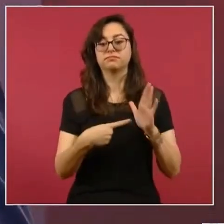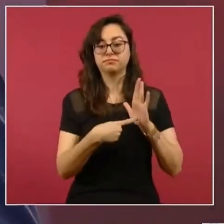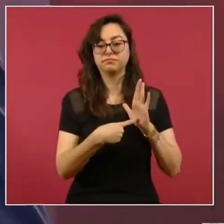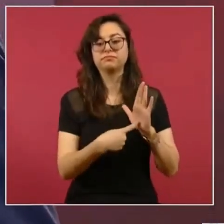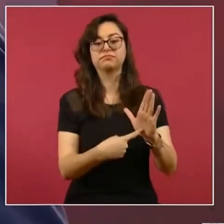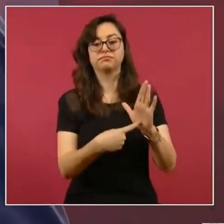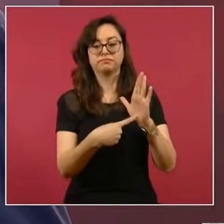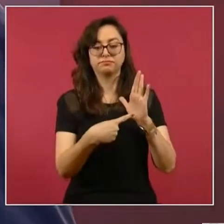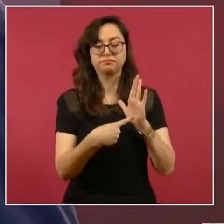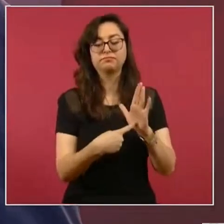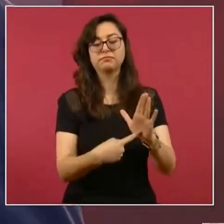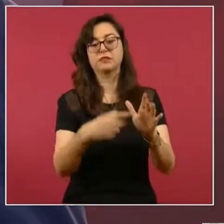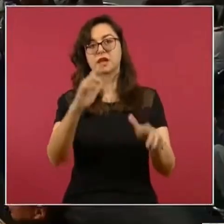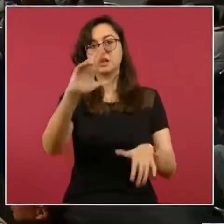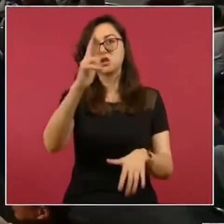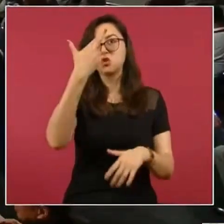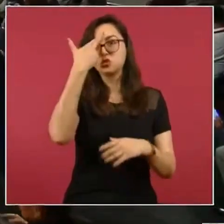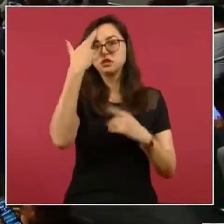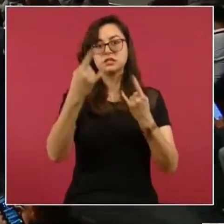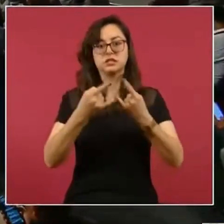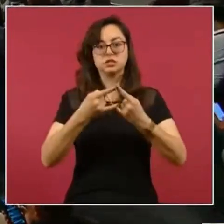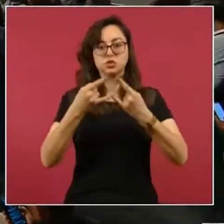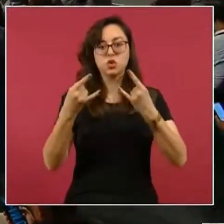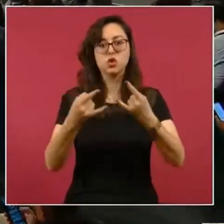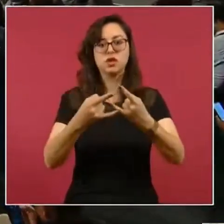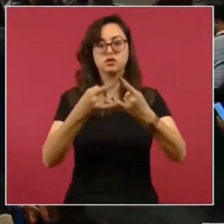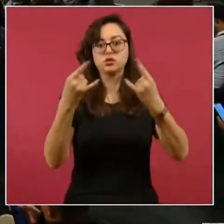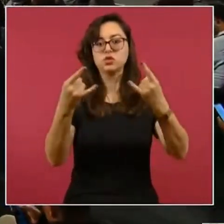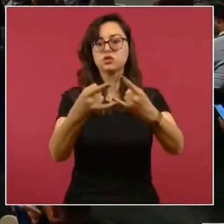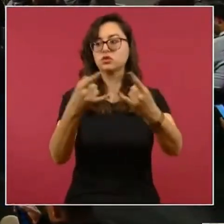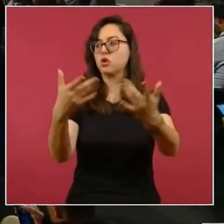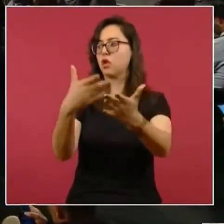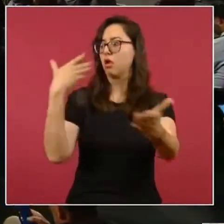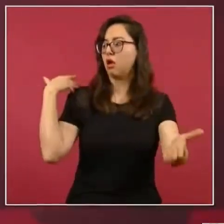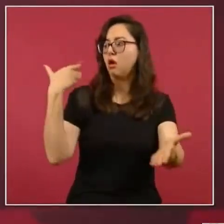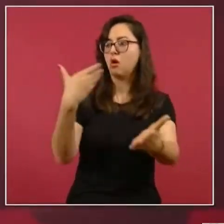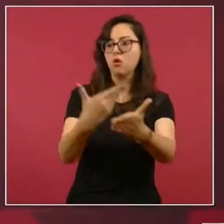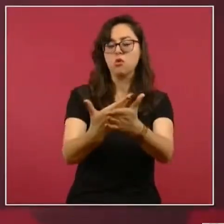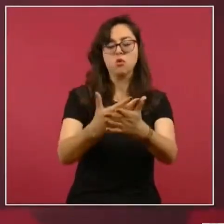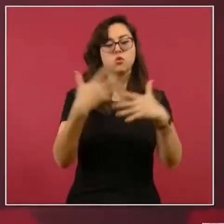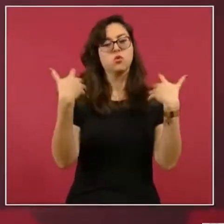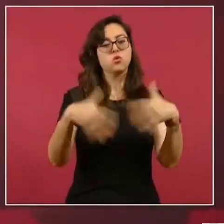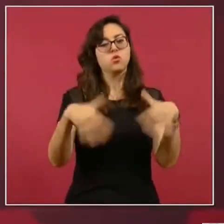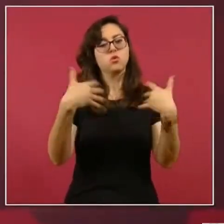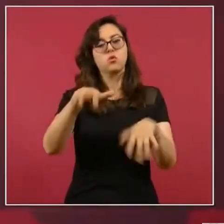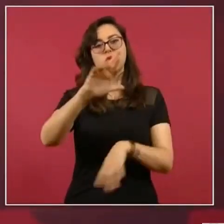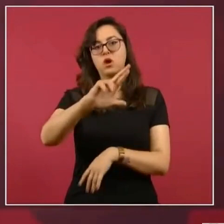estos momentos históricos porque fueron decisiones que beneficiaron a nuestro pueblo. ejemplo,